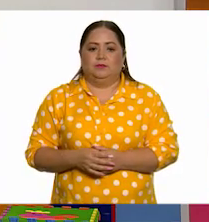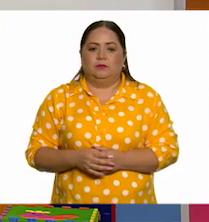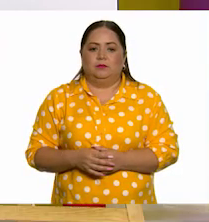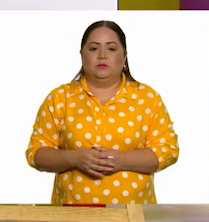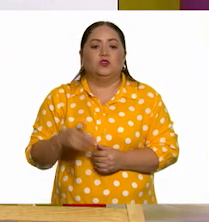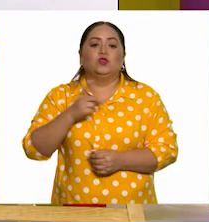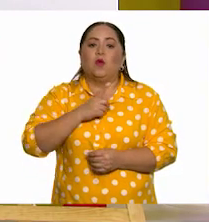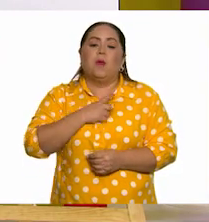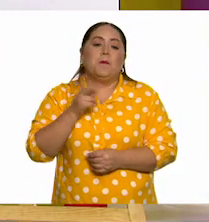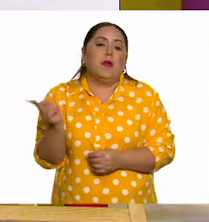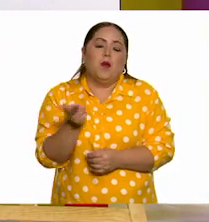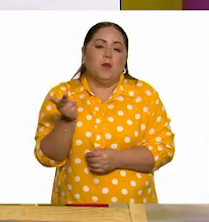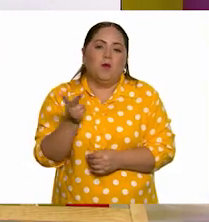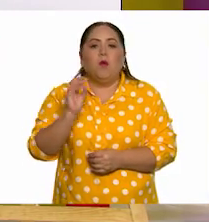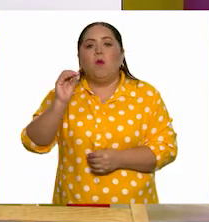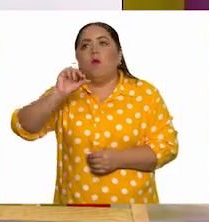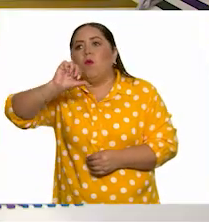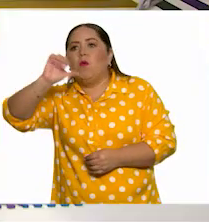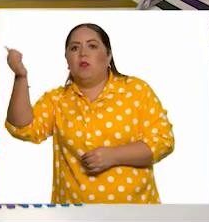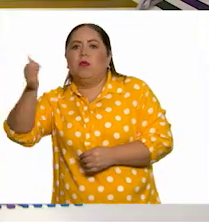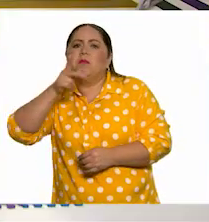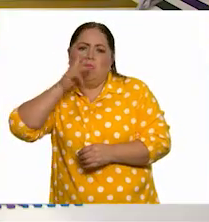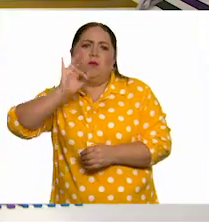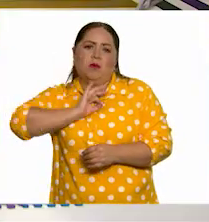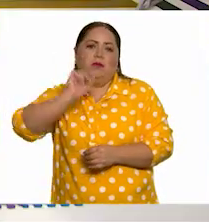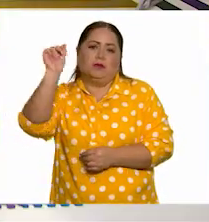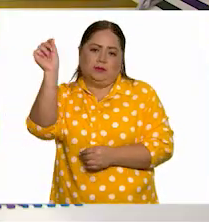preguntas, ¿verdad? O a mejor lleva acento en otra letra.